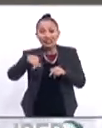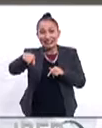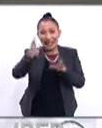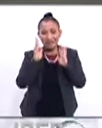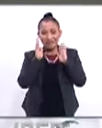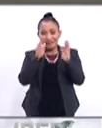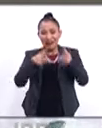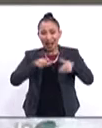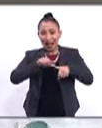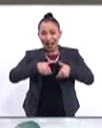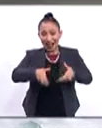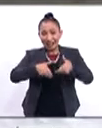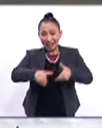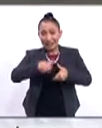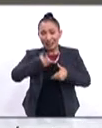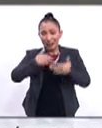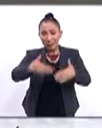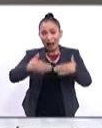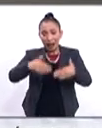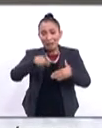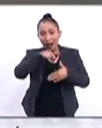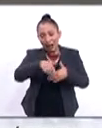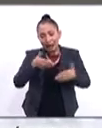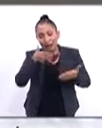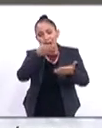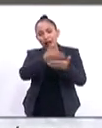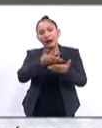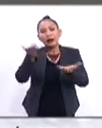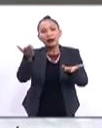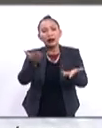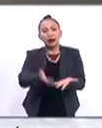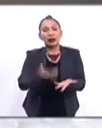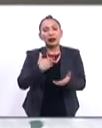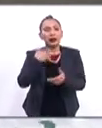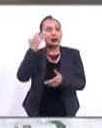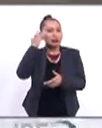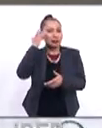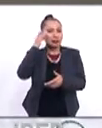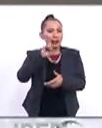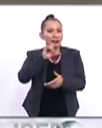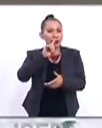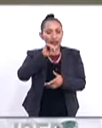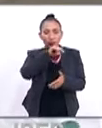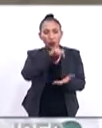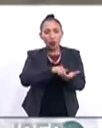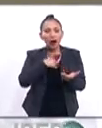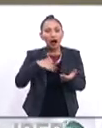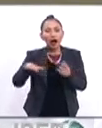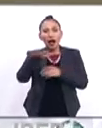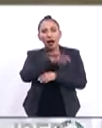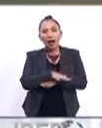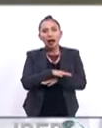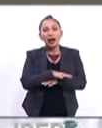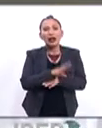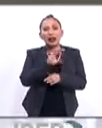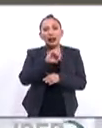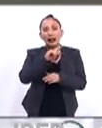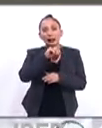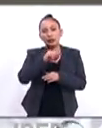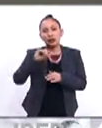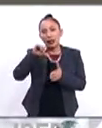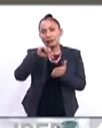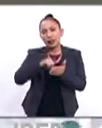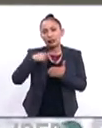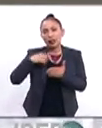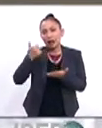principales avenidas panameñas entonces él llegue hacia la Santa Sede que está ubicado en el sector de Cleiton en